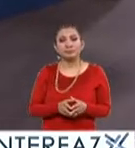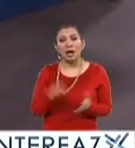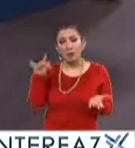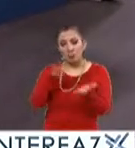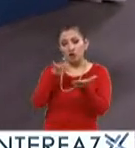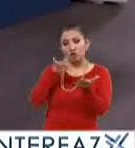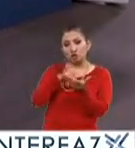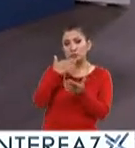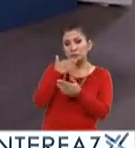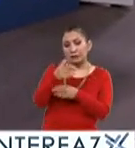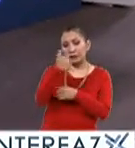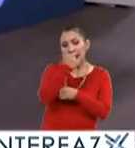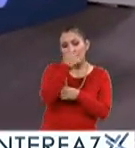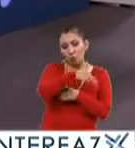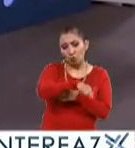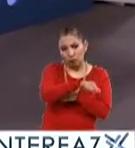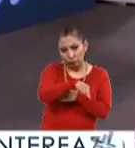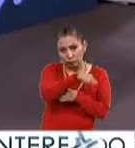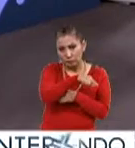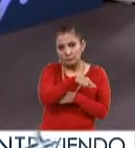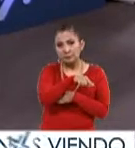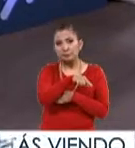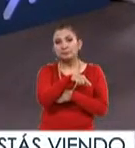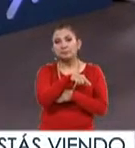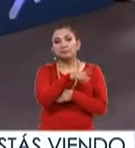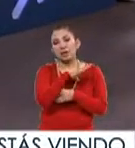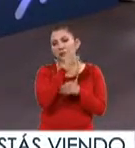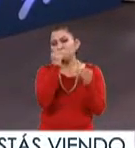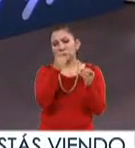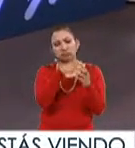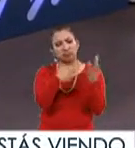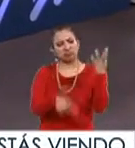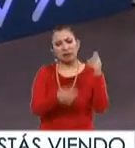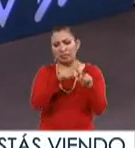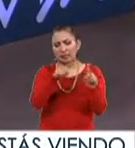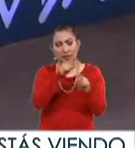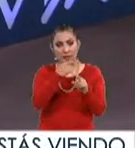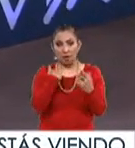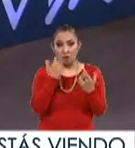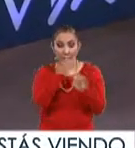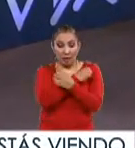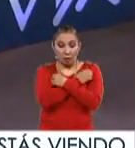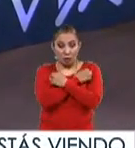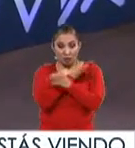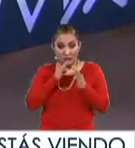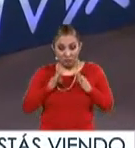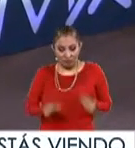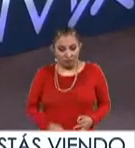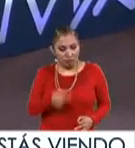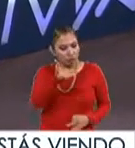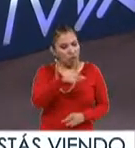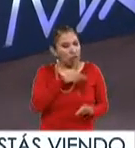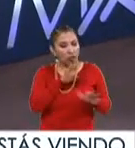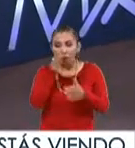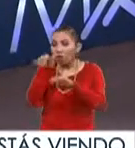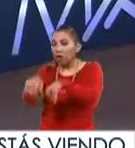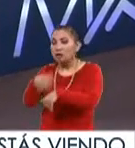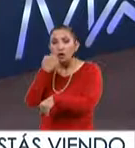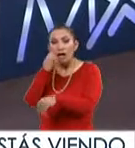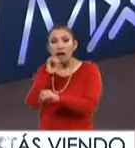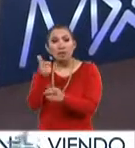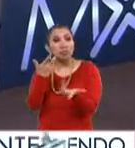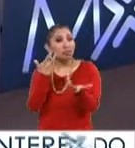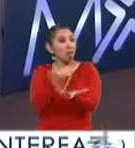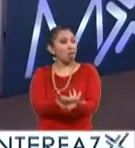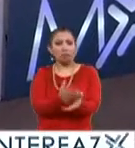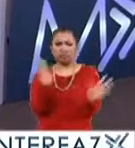Apoyos extraordinarios a los alumnos. O sea, hay muchas opciones para los alumnos. En el caso de educación física, bueno, si no trabajo en una escuela, no